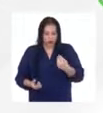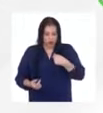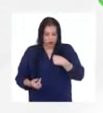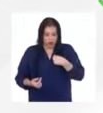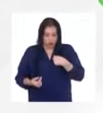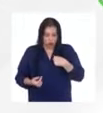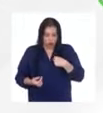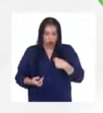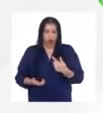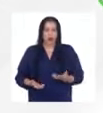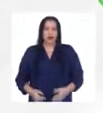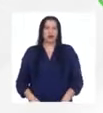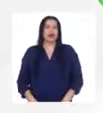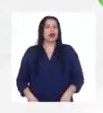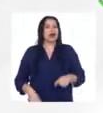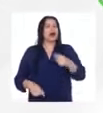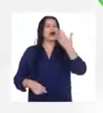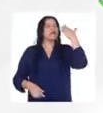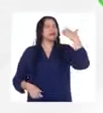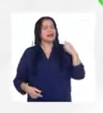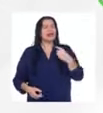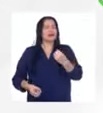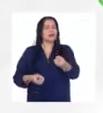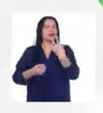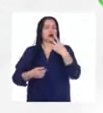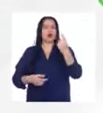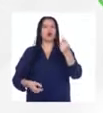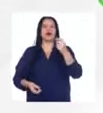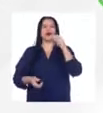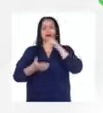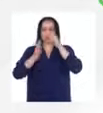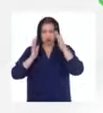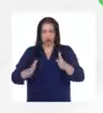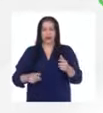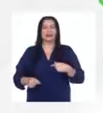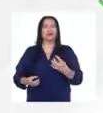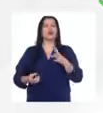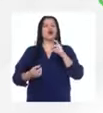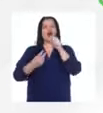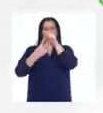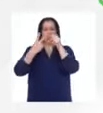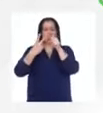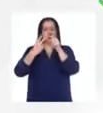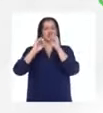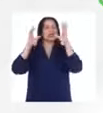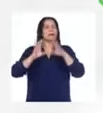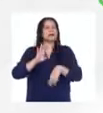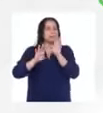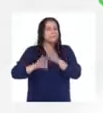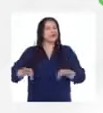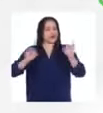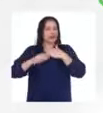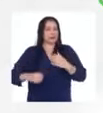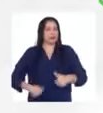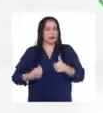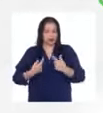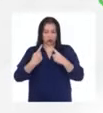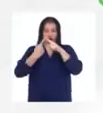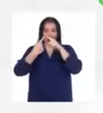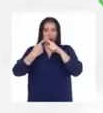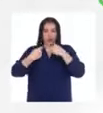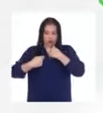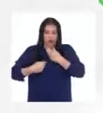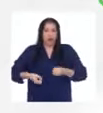nací? una vez escuché a un estudiante de colegio decir los dos días más importantes de mi vida son cuando nací y luego cuando